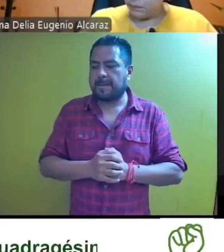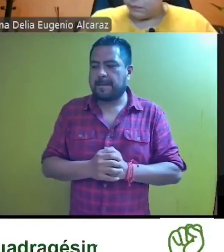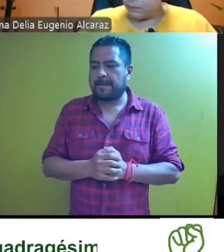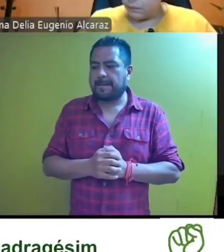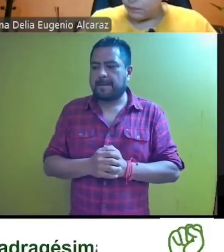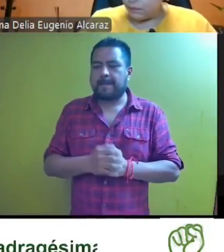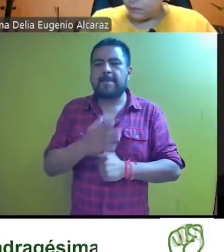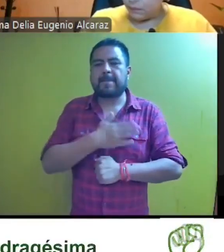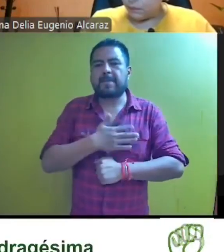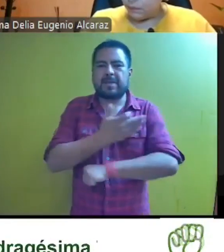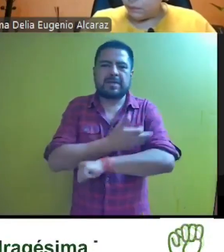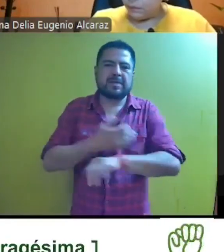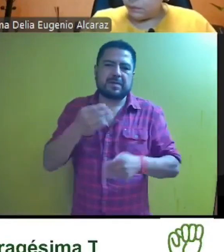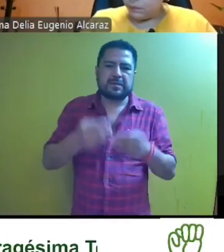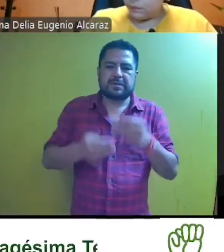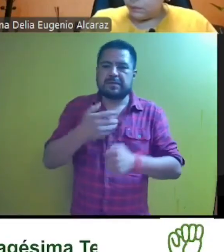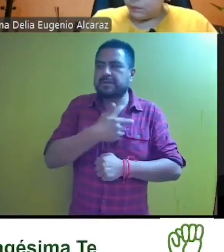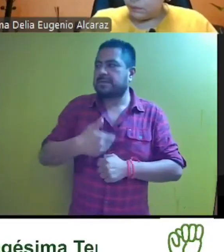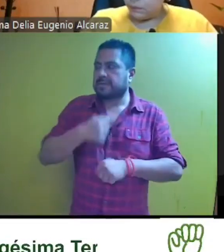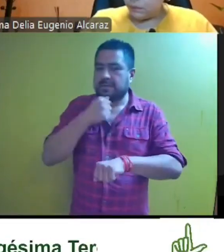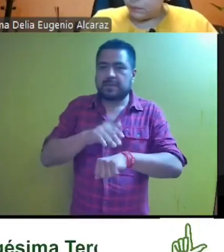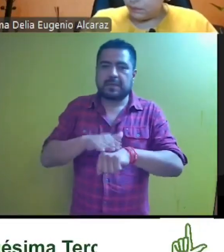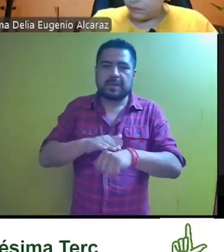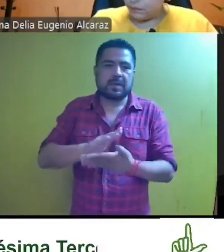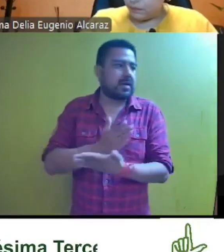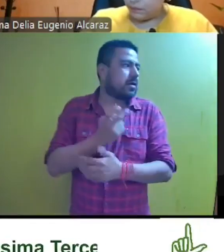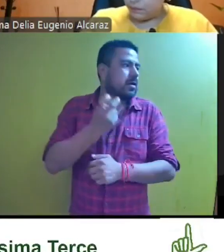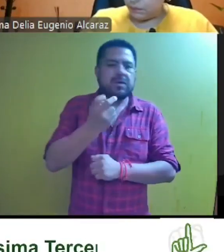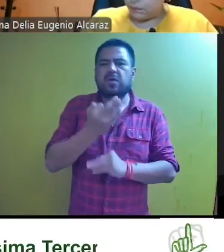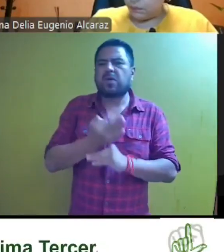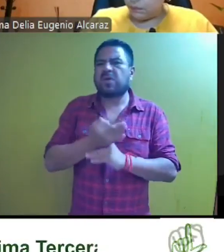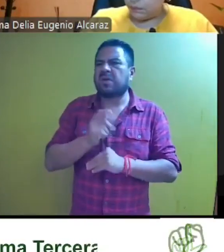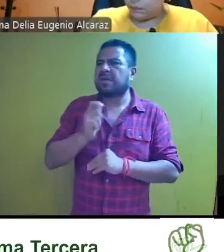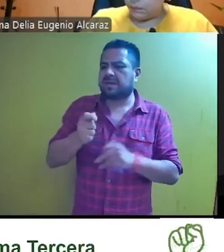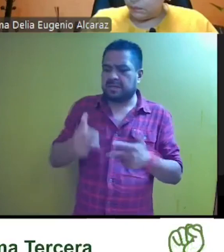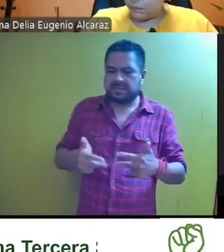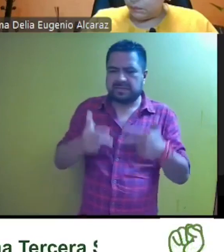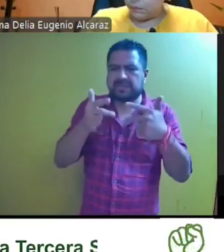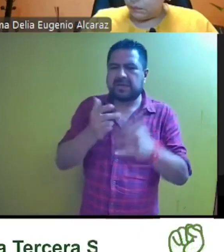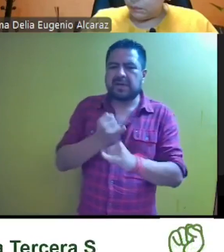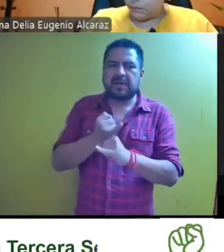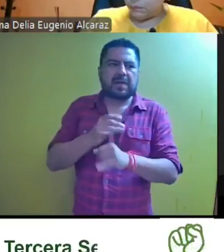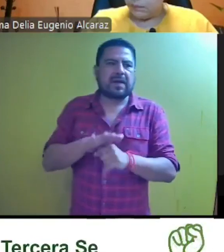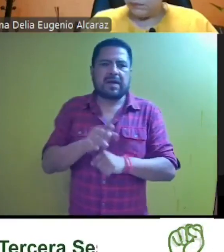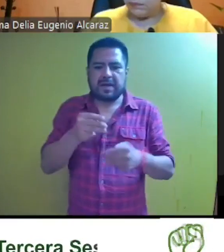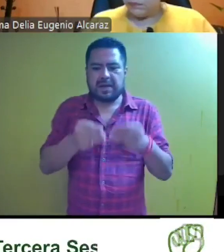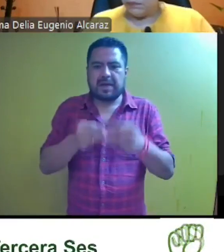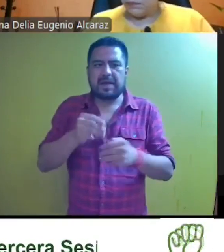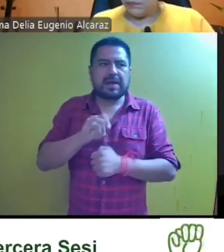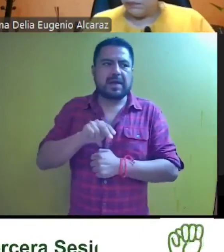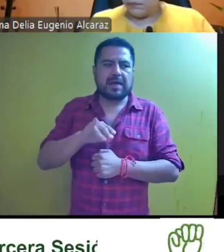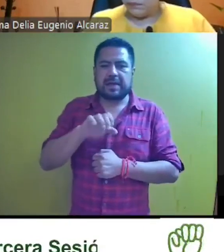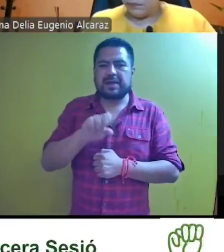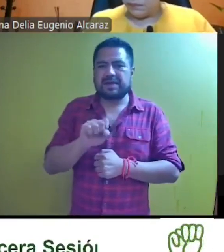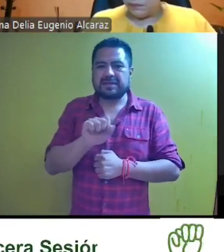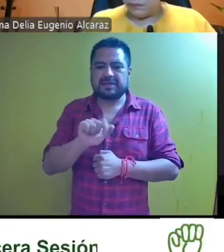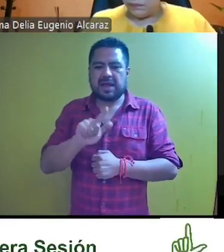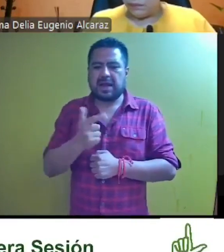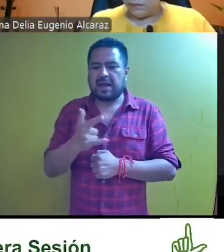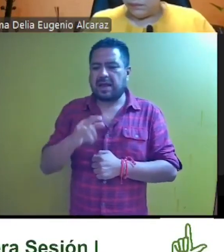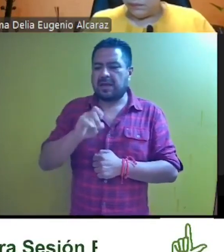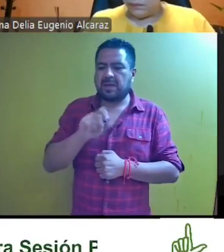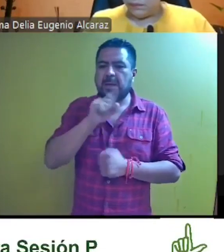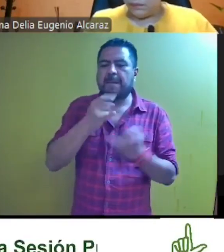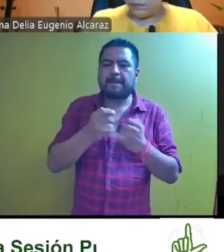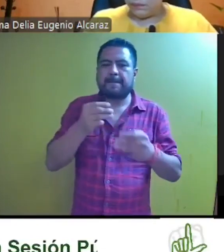Buenas tardes, magistrada presidenta. constar que además de usted se encuentran en esta sesión no presencial el magistrado José Inés Betancur Salgado y